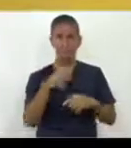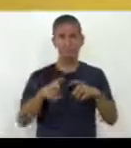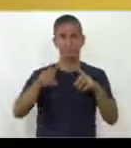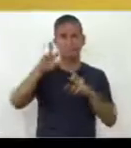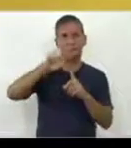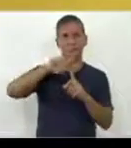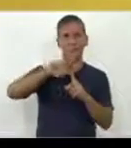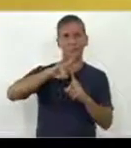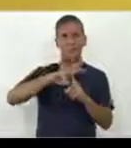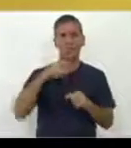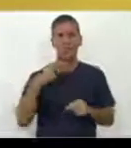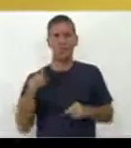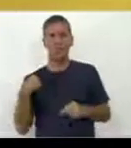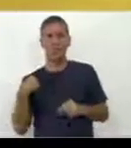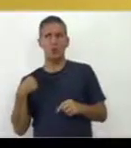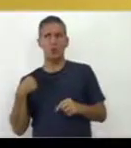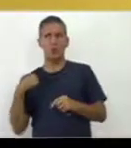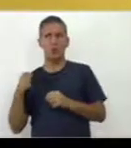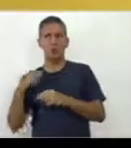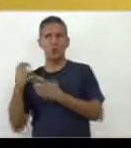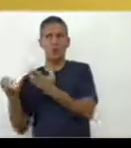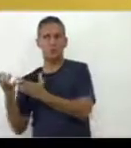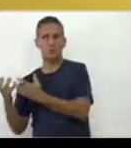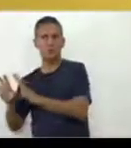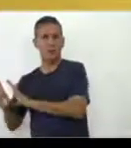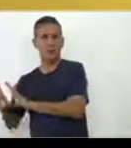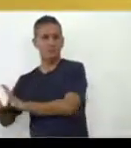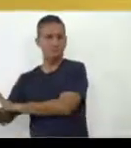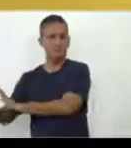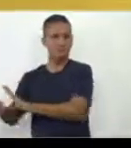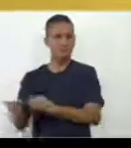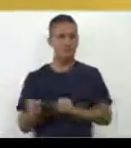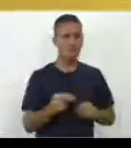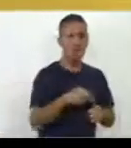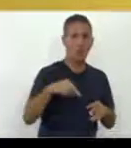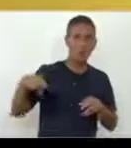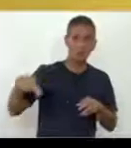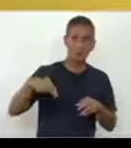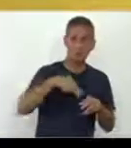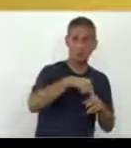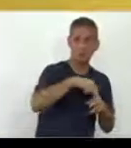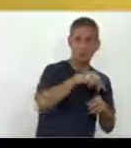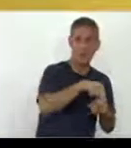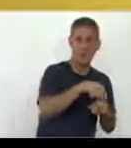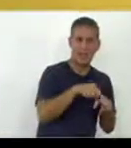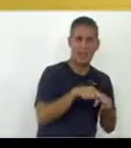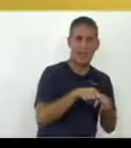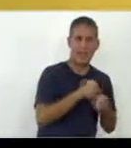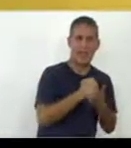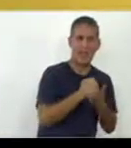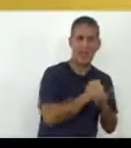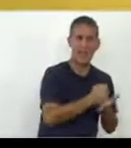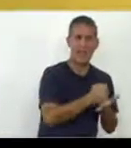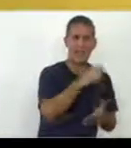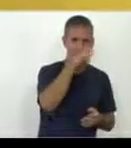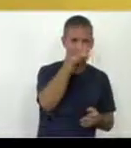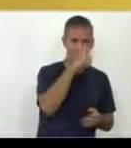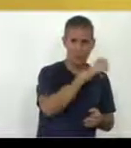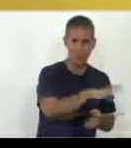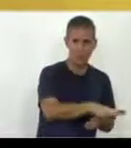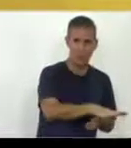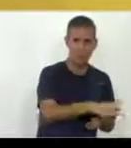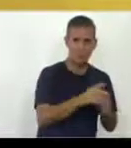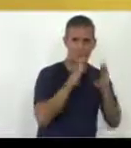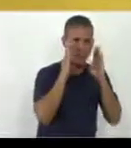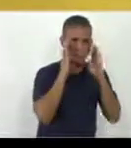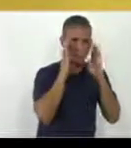muevo, converso, ya observé lo que está haciendo y de esa manera ayudo también a la concentración de